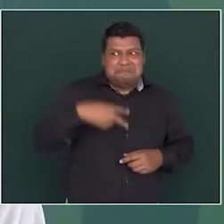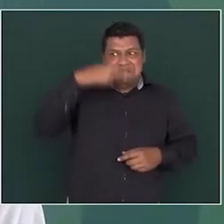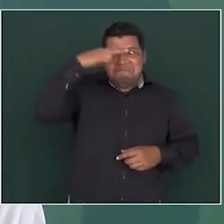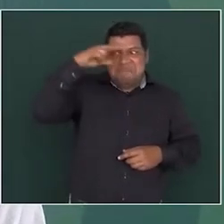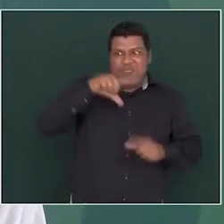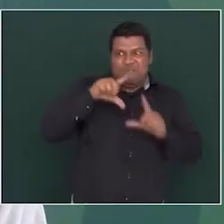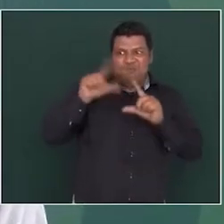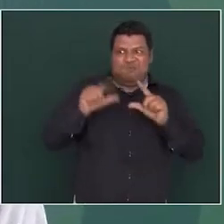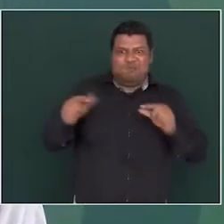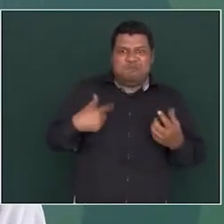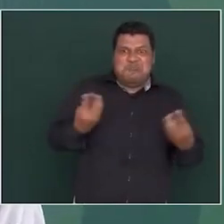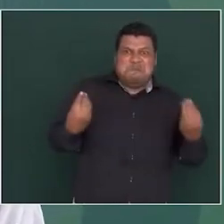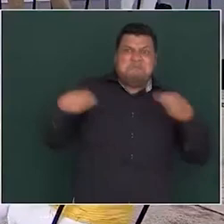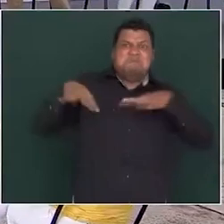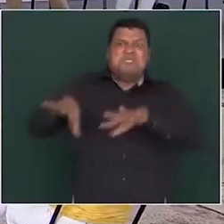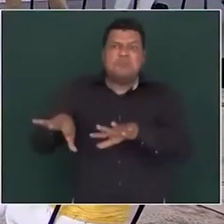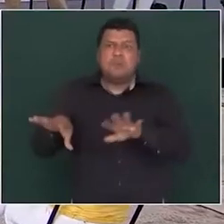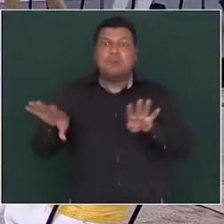con el Fobopro